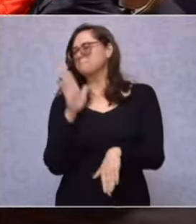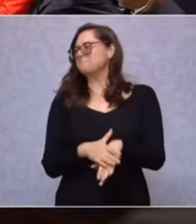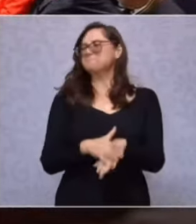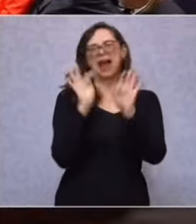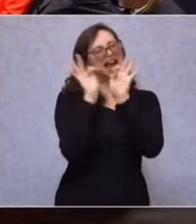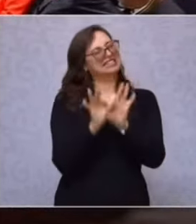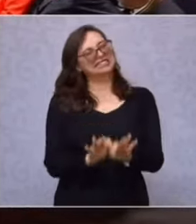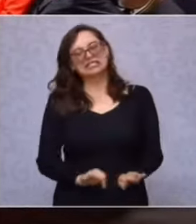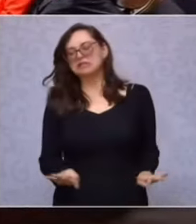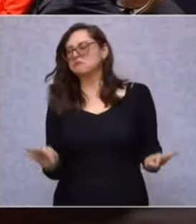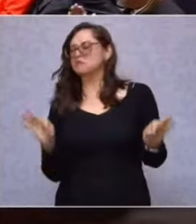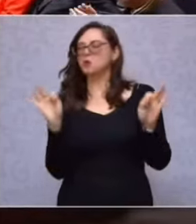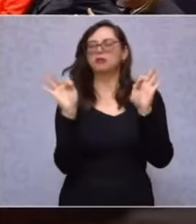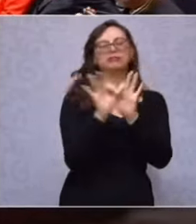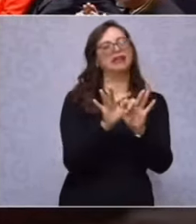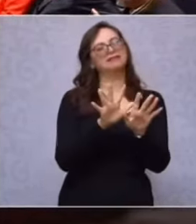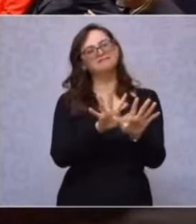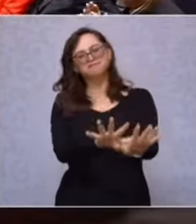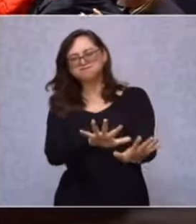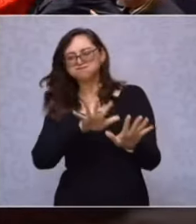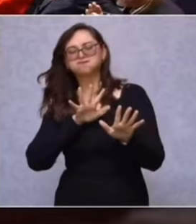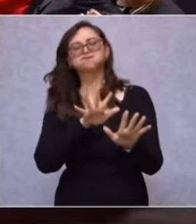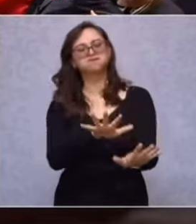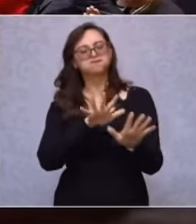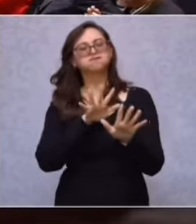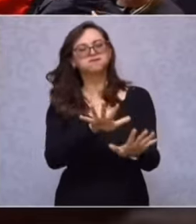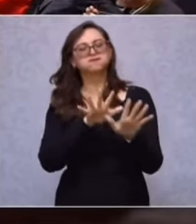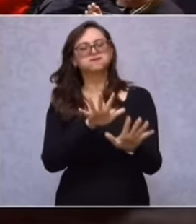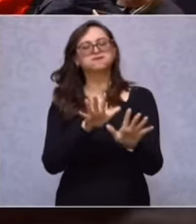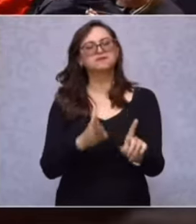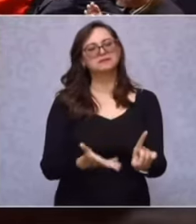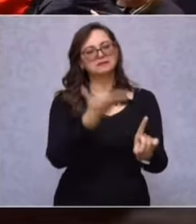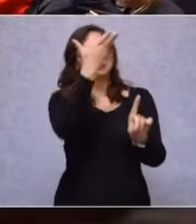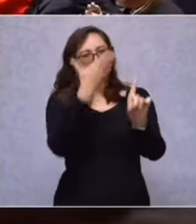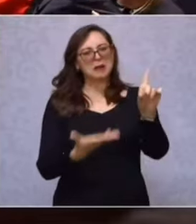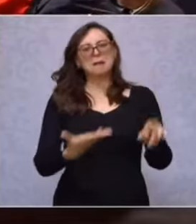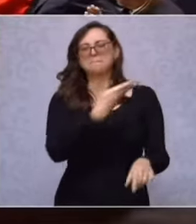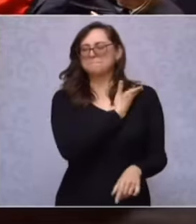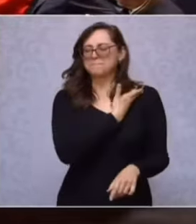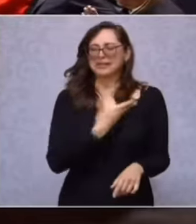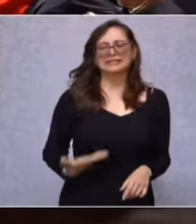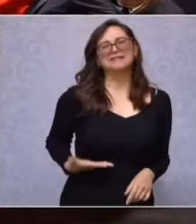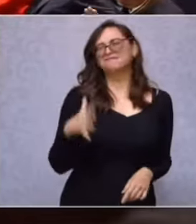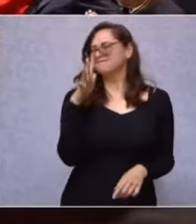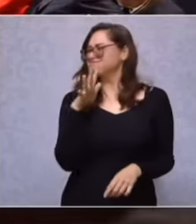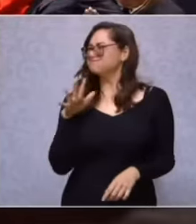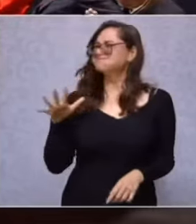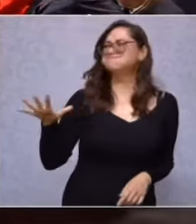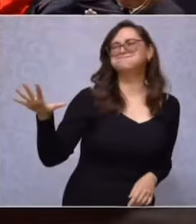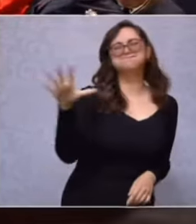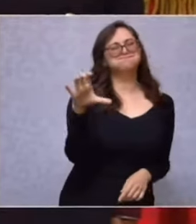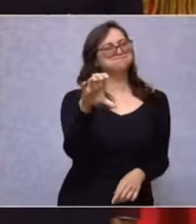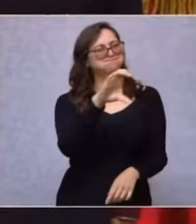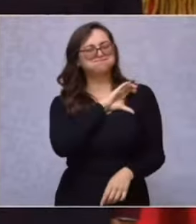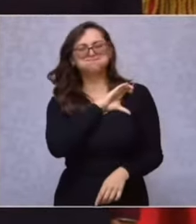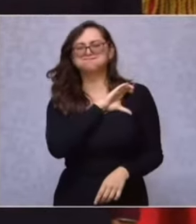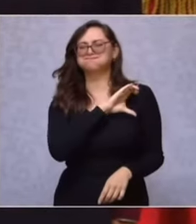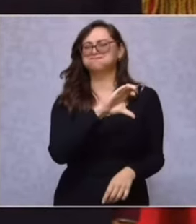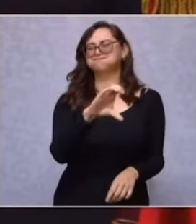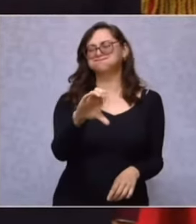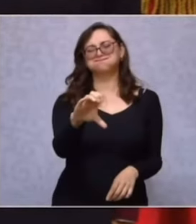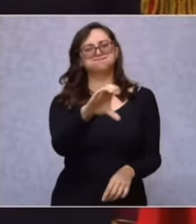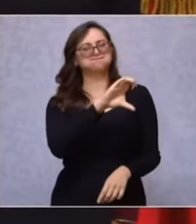la historia moderna, el presidente más querido, solo